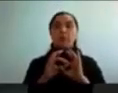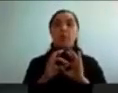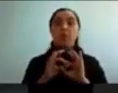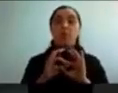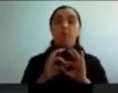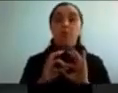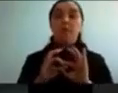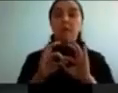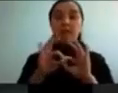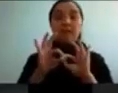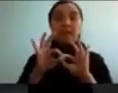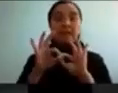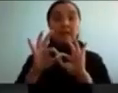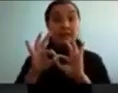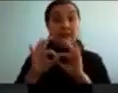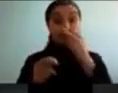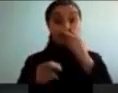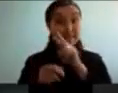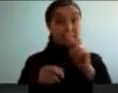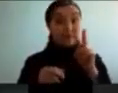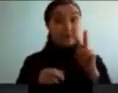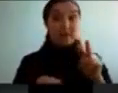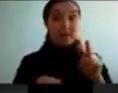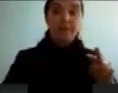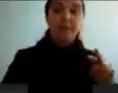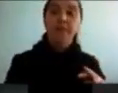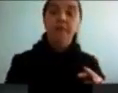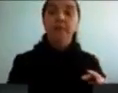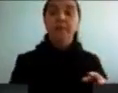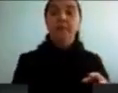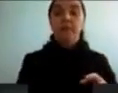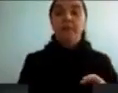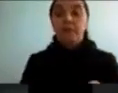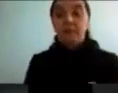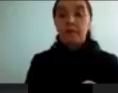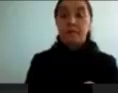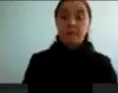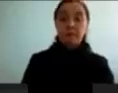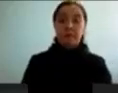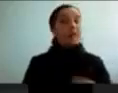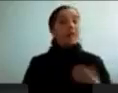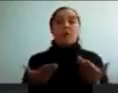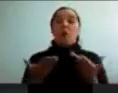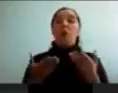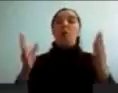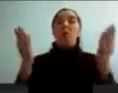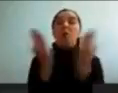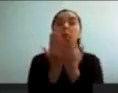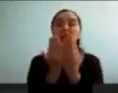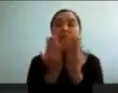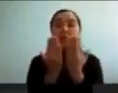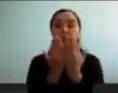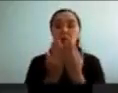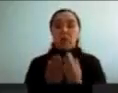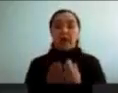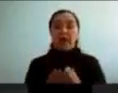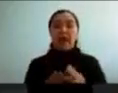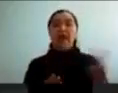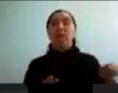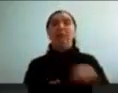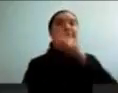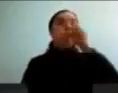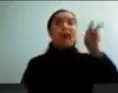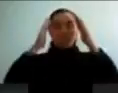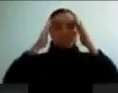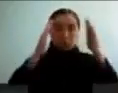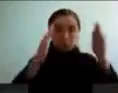Creo que se ve bien la pantalla. Vamos a hablar de cómo podemos estudiar el déficit atencional en un laboratorio, cuáles son